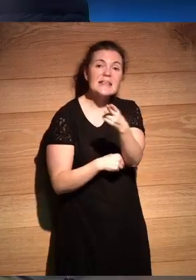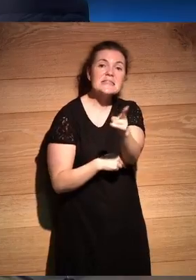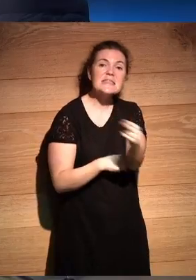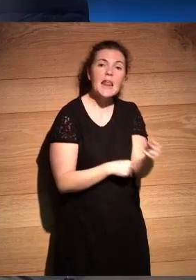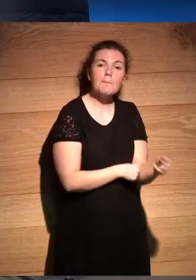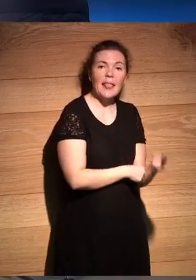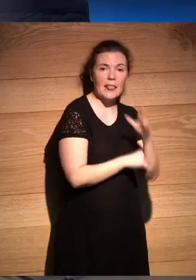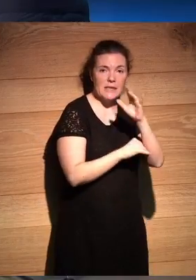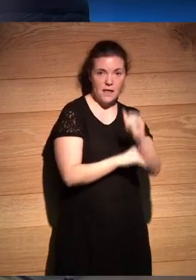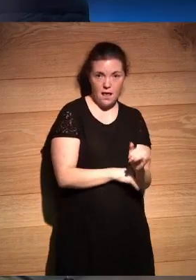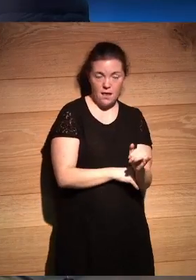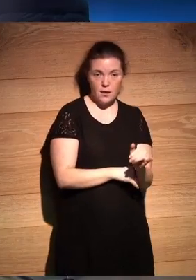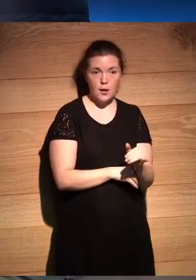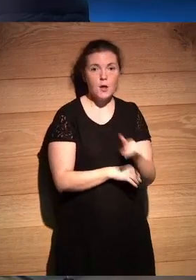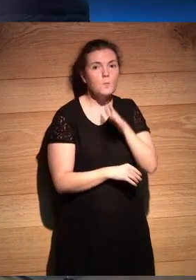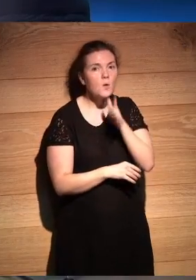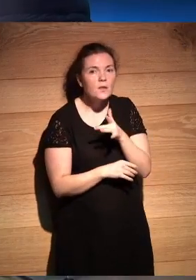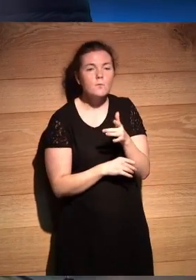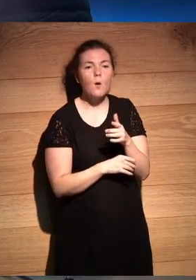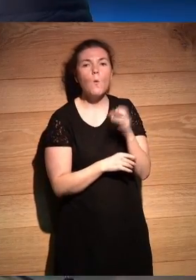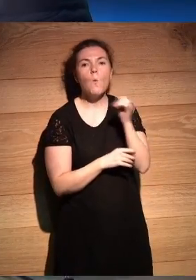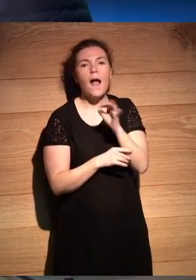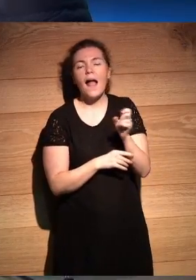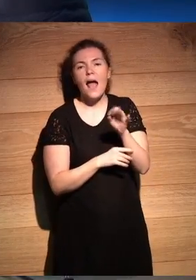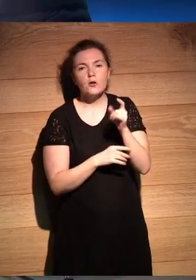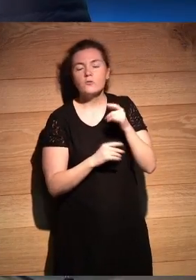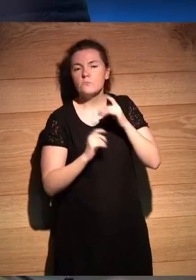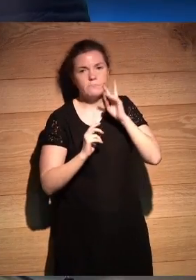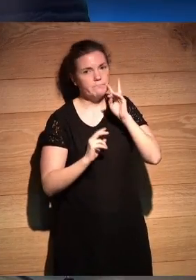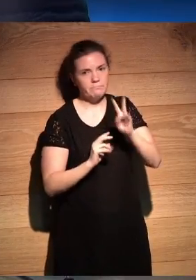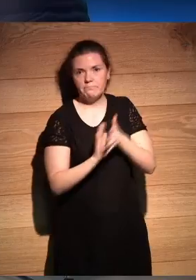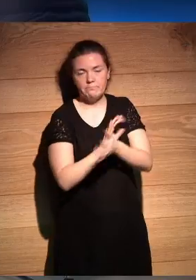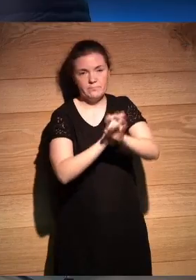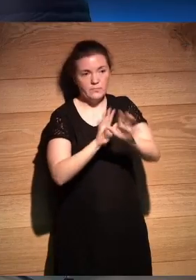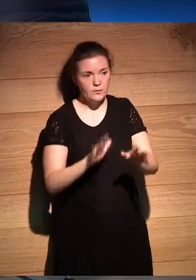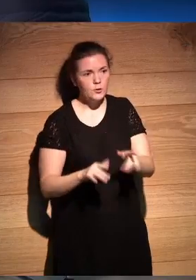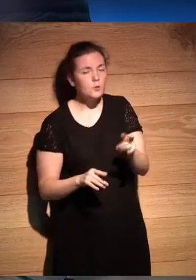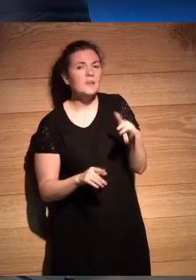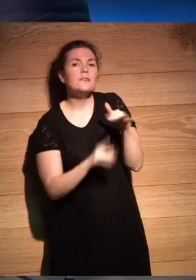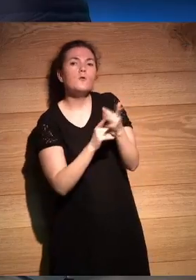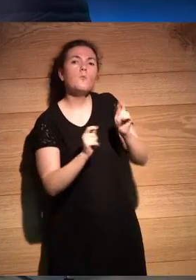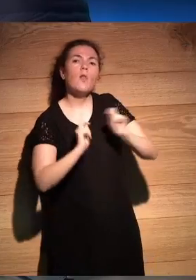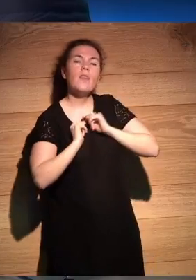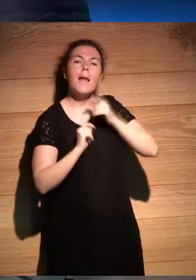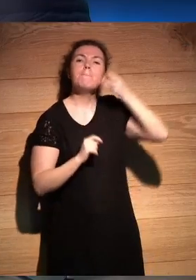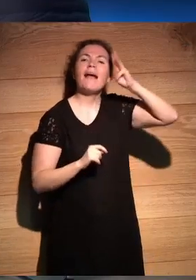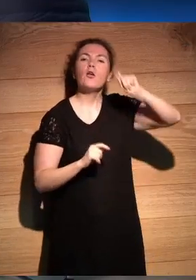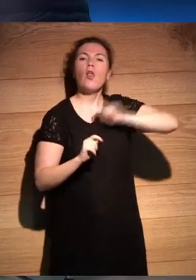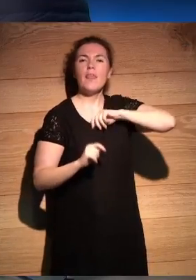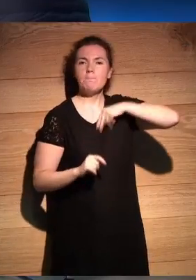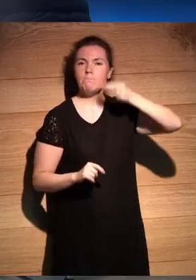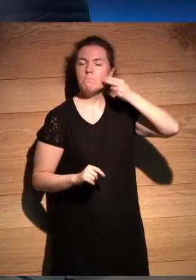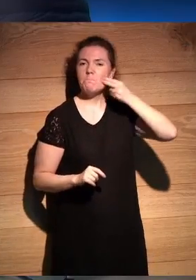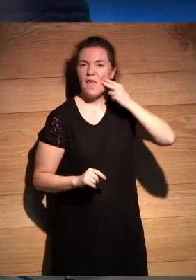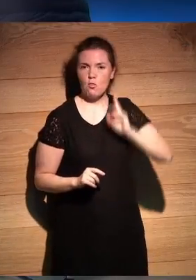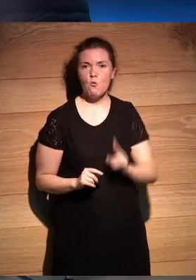porque básicamente Juan Pablo se enfrenta a esa relación y a México da miedo esa idea también México da miedo hablábamos